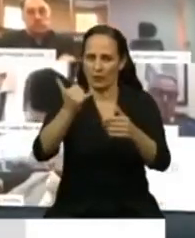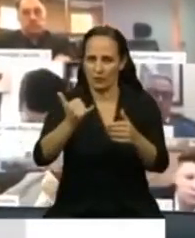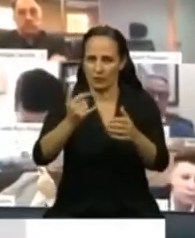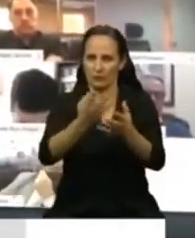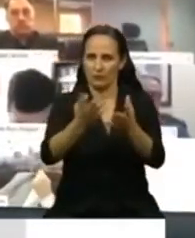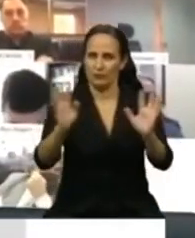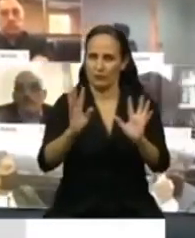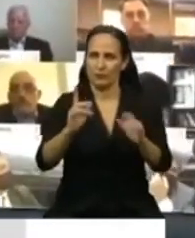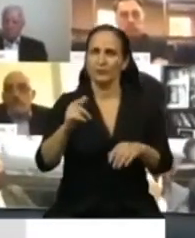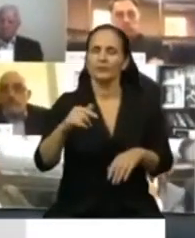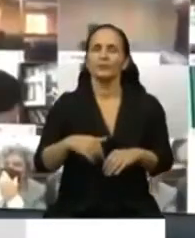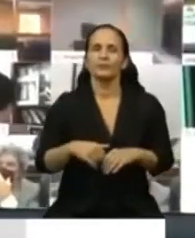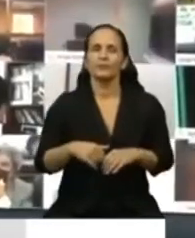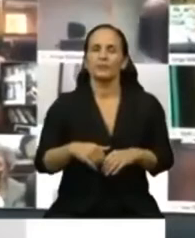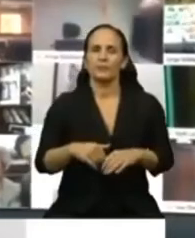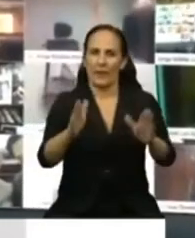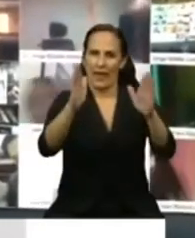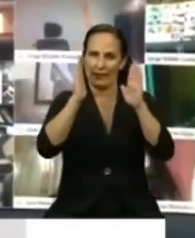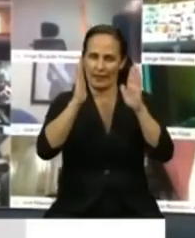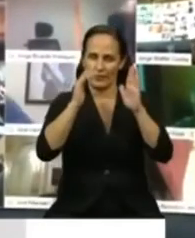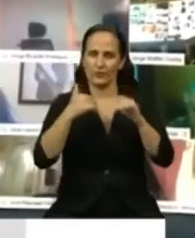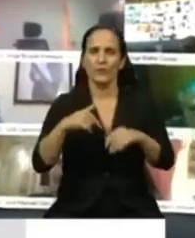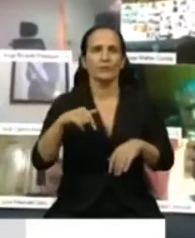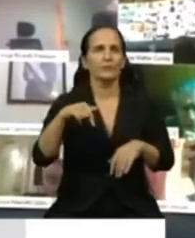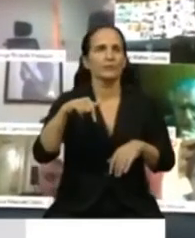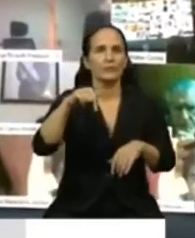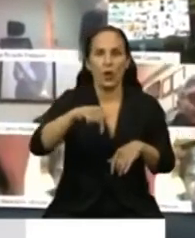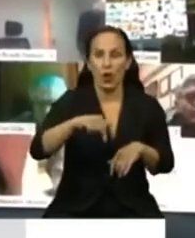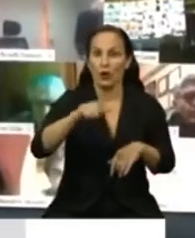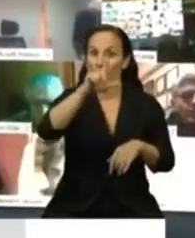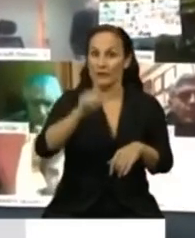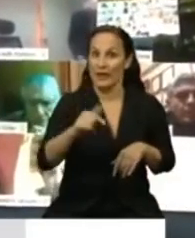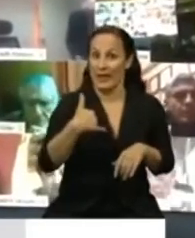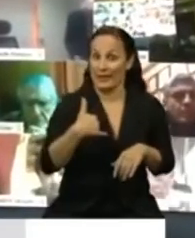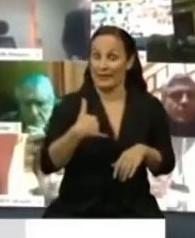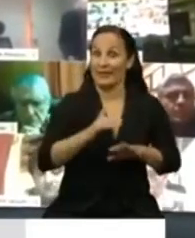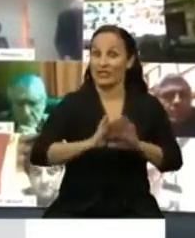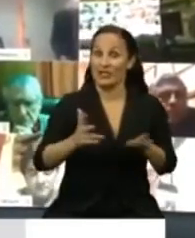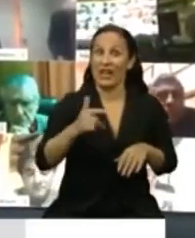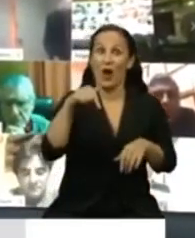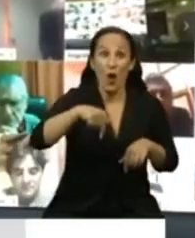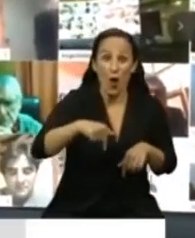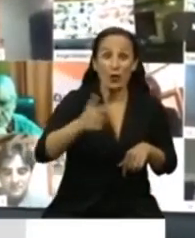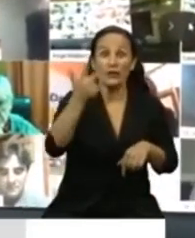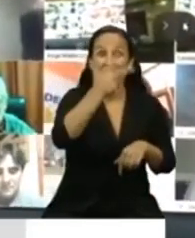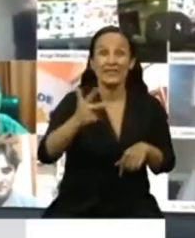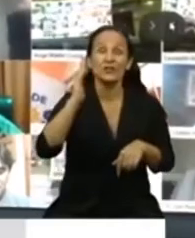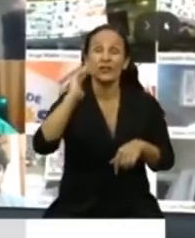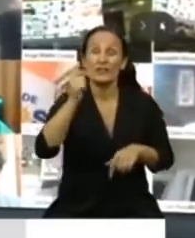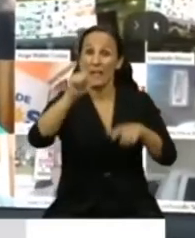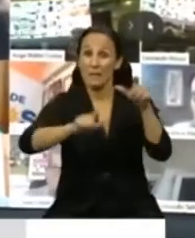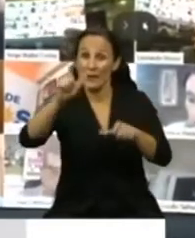Hoy en la Argentina hemos tenido 316 nuevos casos positivos